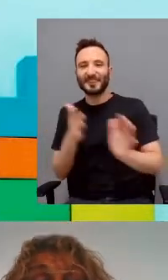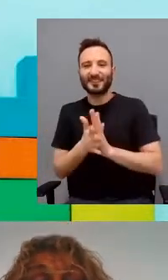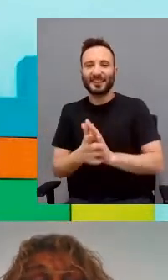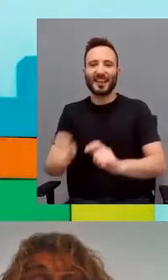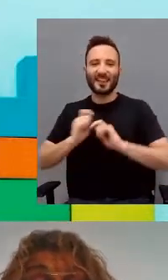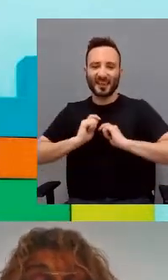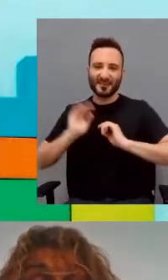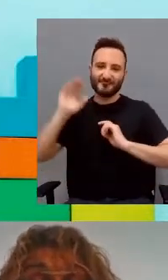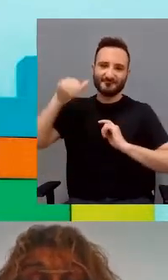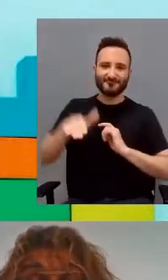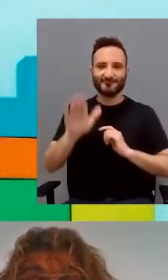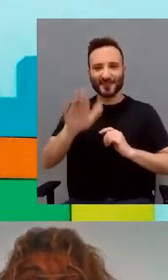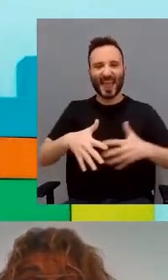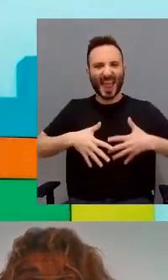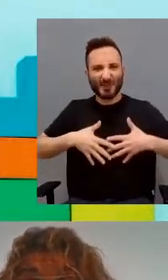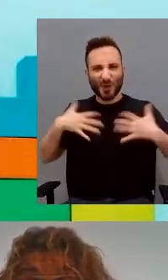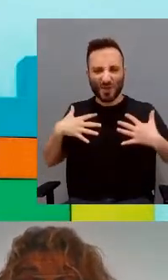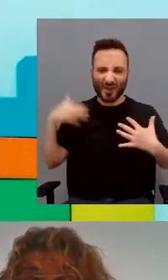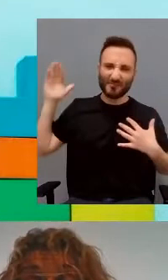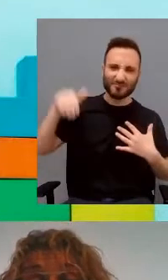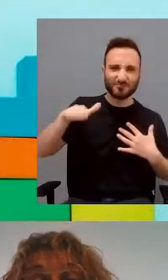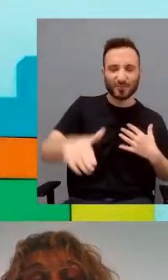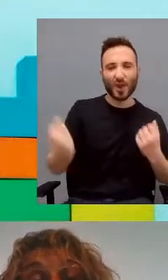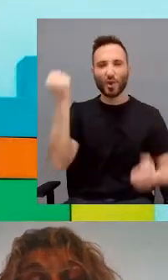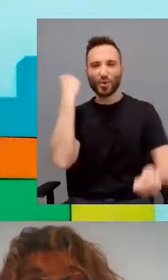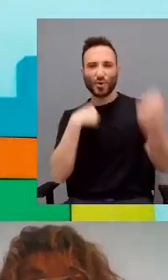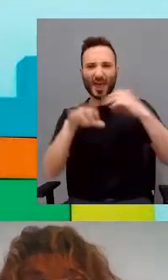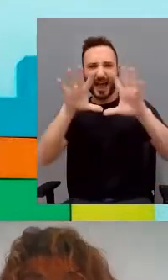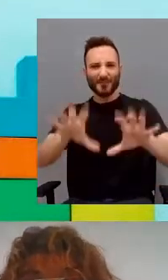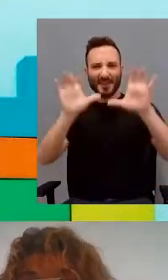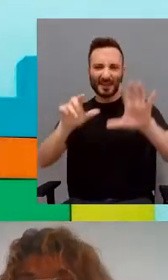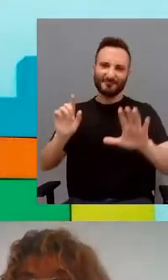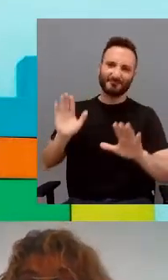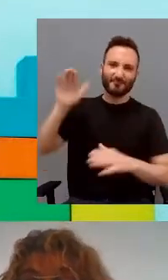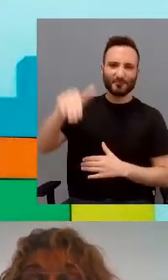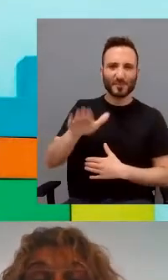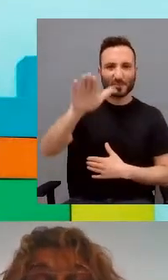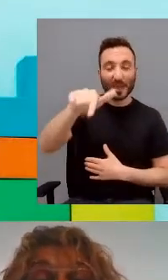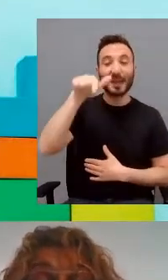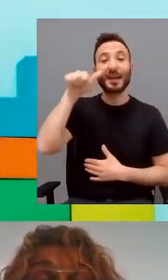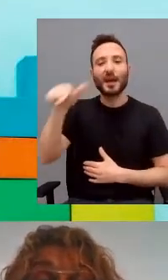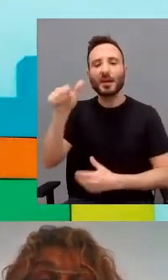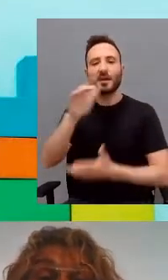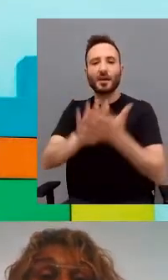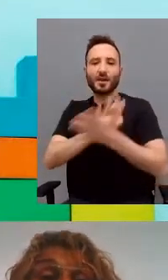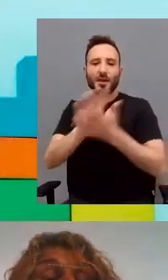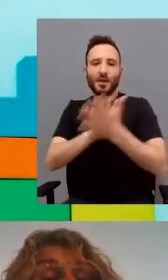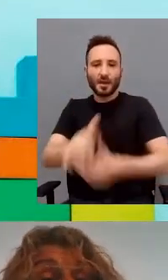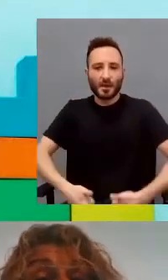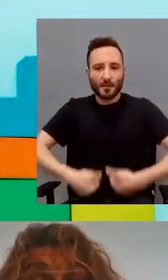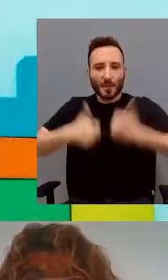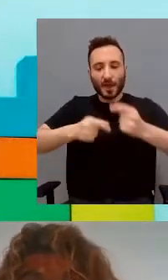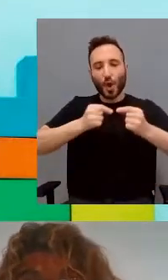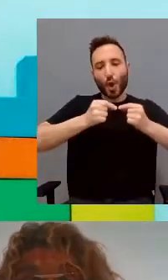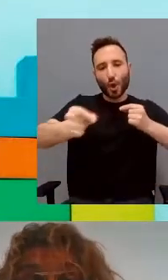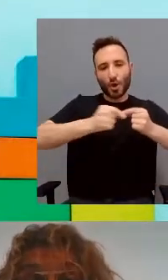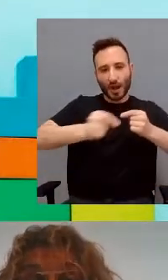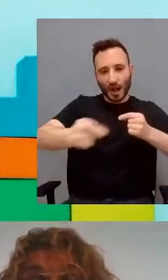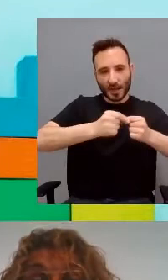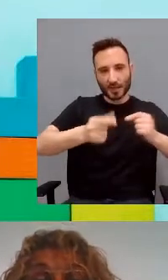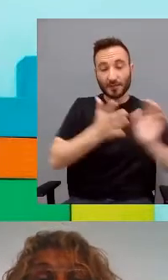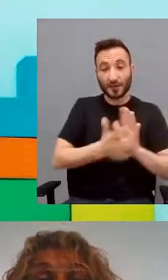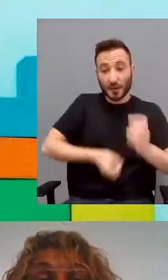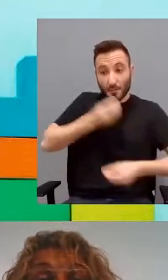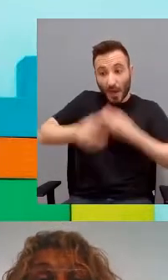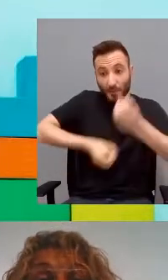desregulación emocional y dificultades conductuales y de aprendizaje más hablan durante la sesión online. Cuanto más hablan,